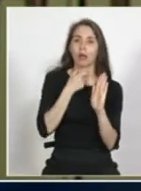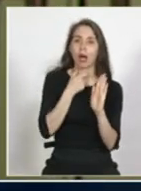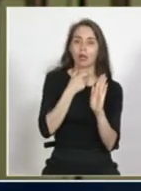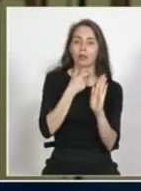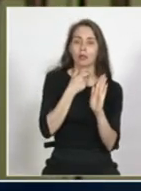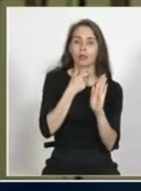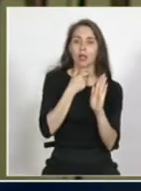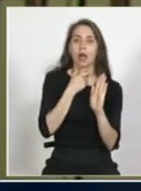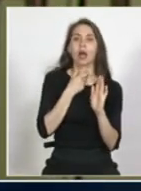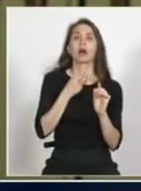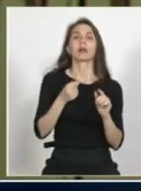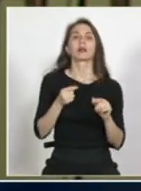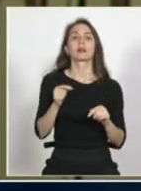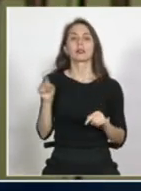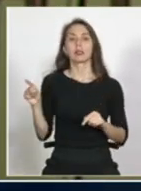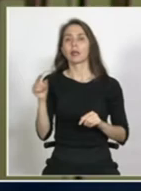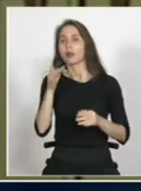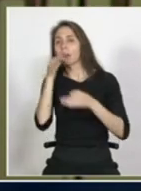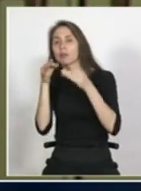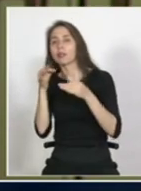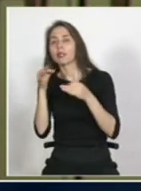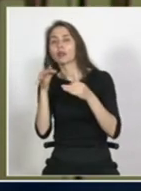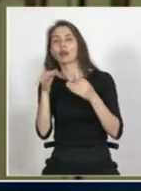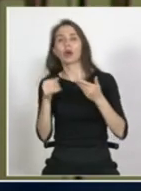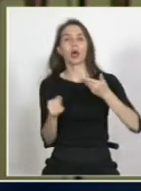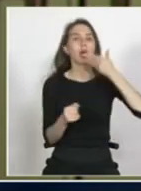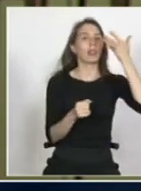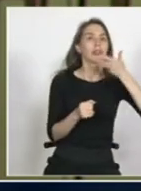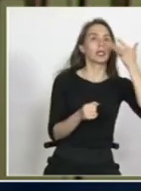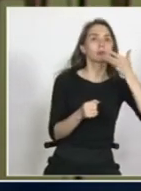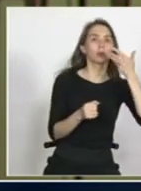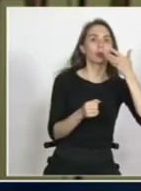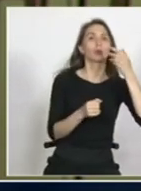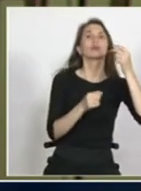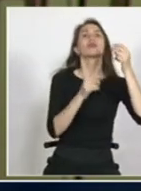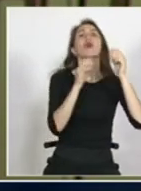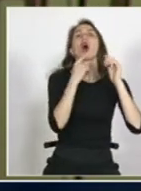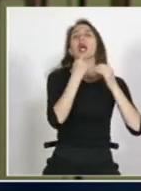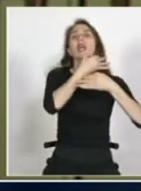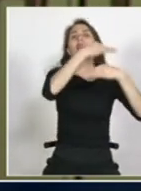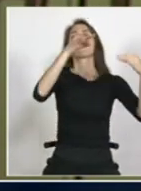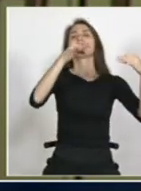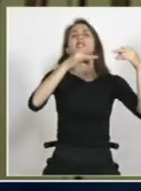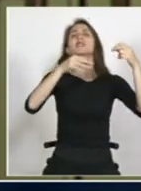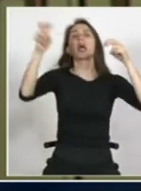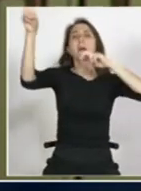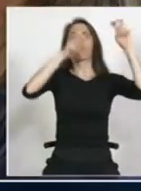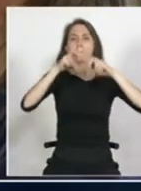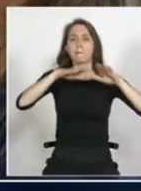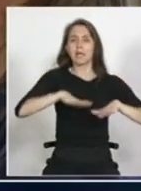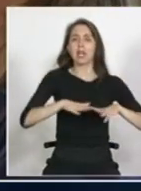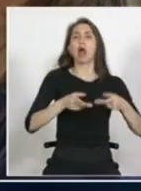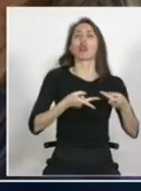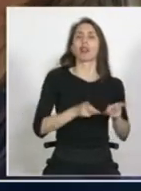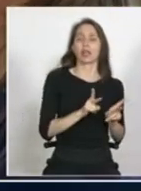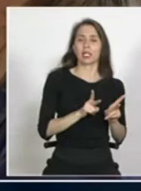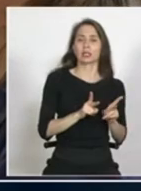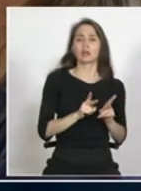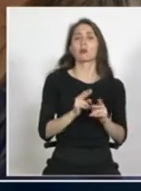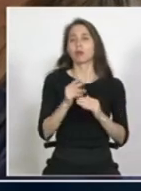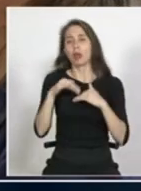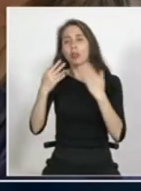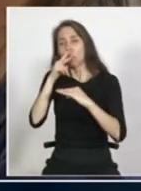articulación que hablaba sobre el discurso de la migración como derecho y las prácticas efectivas